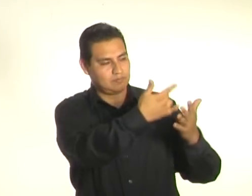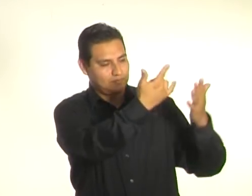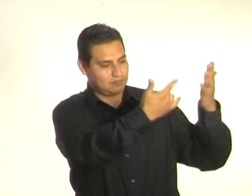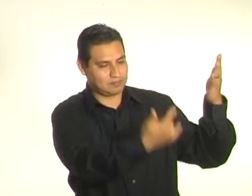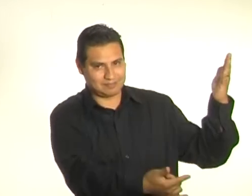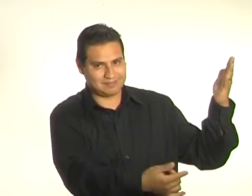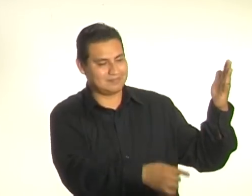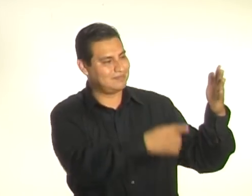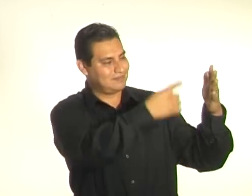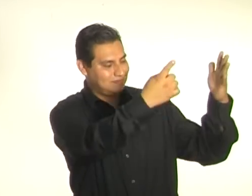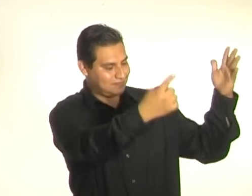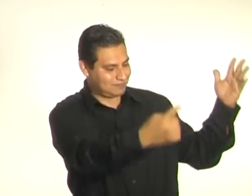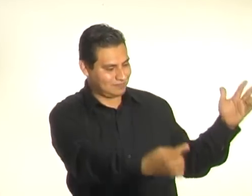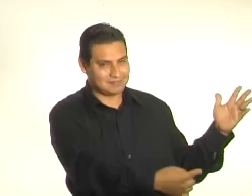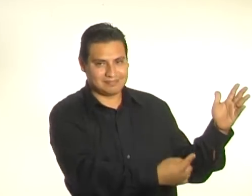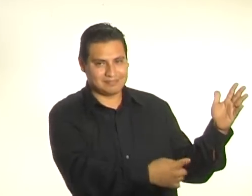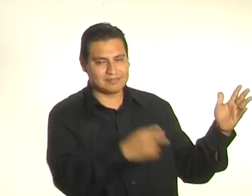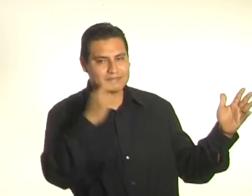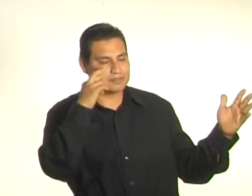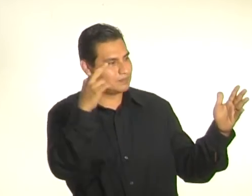a presentar en la exposición.